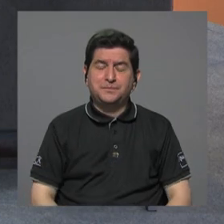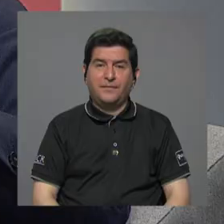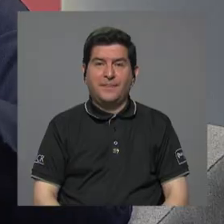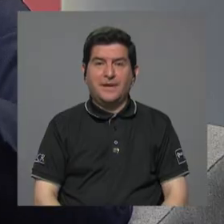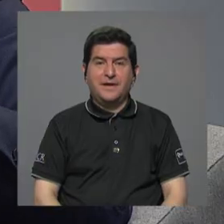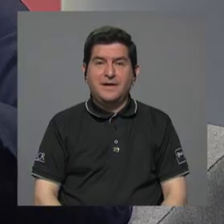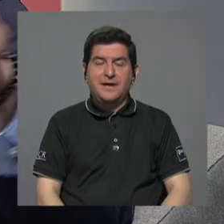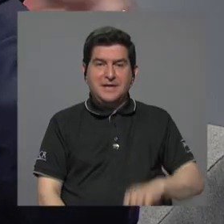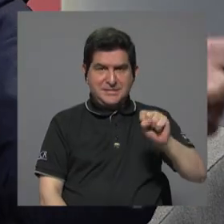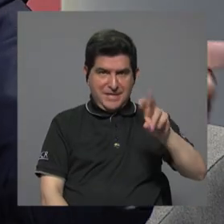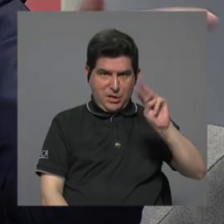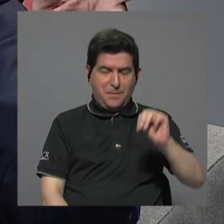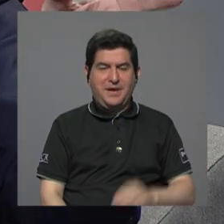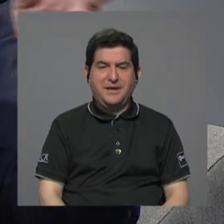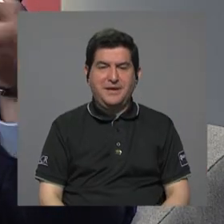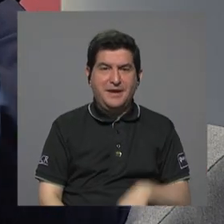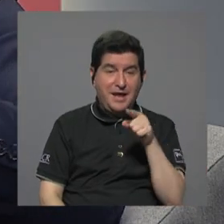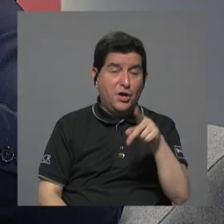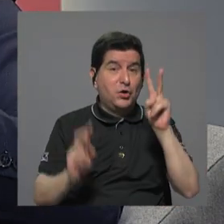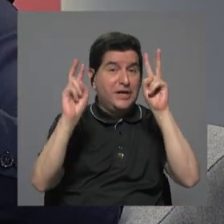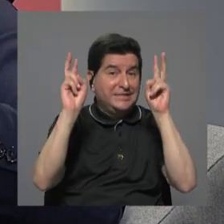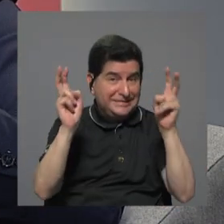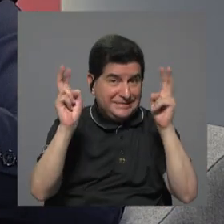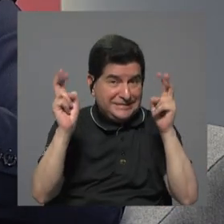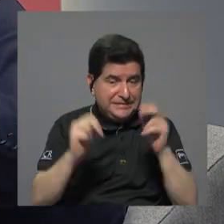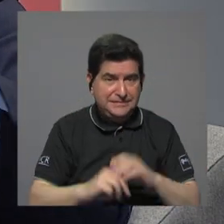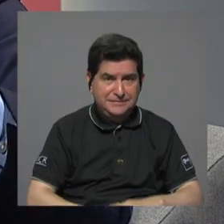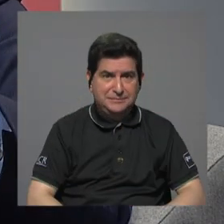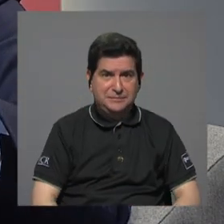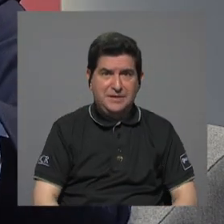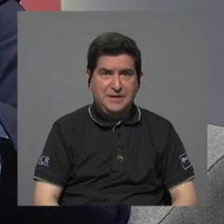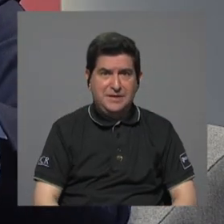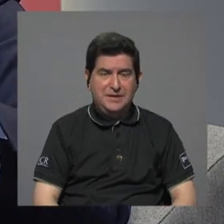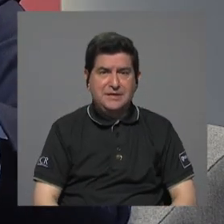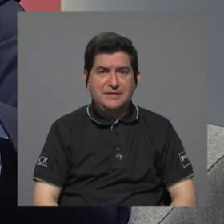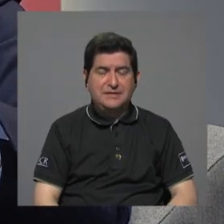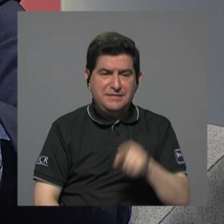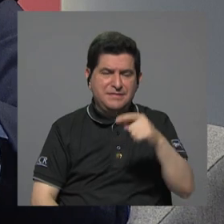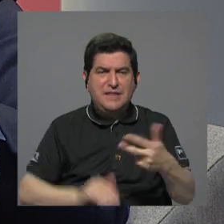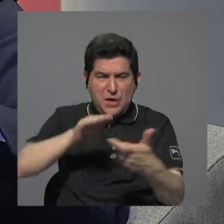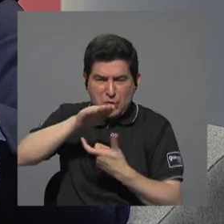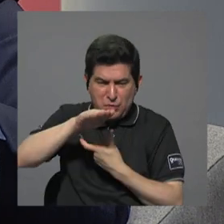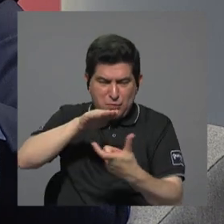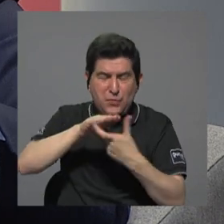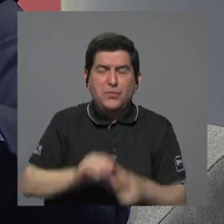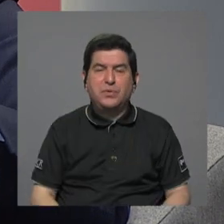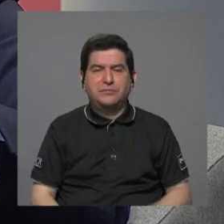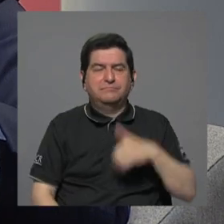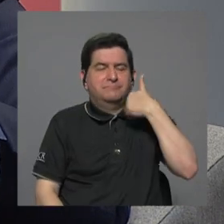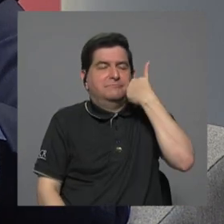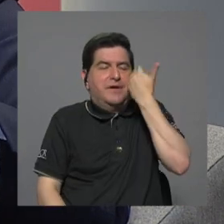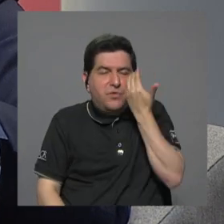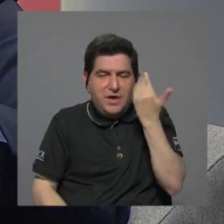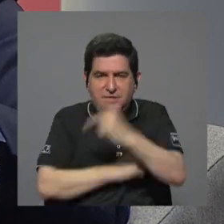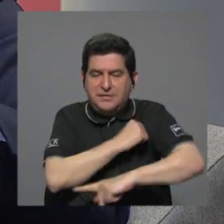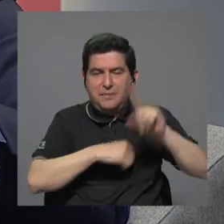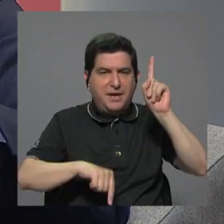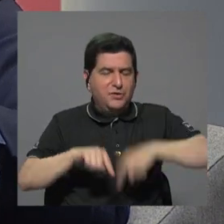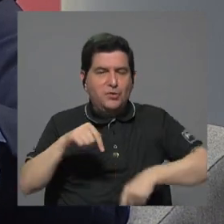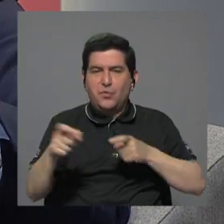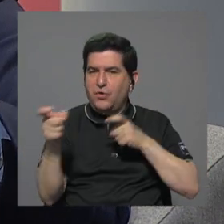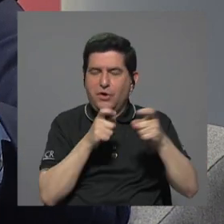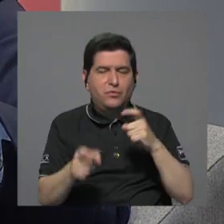primer lugar con este tema de los escáneres es una vergüenza que este país no pueda ni manejar eso